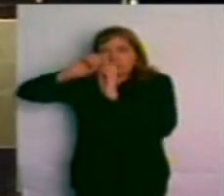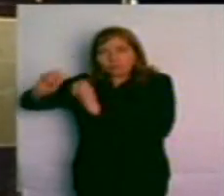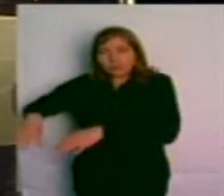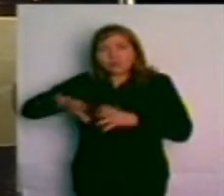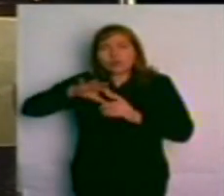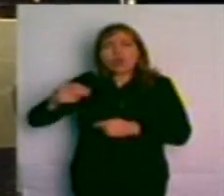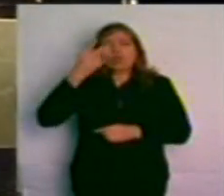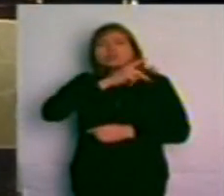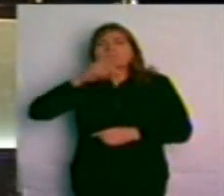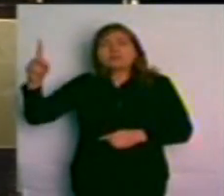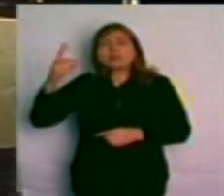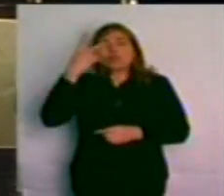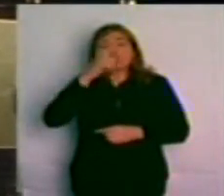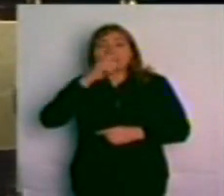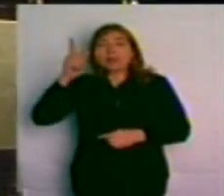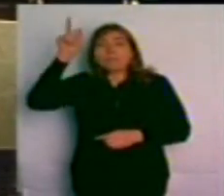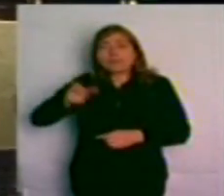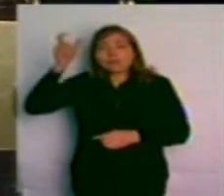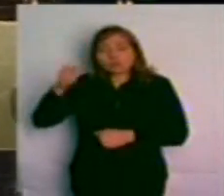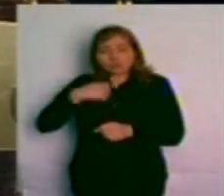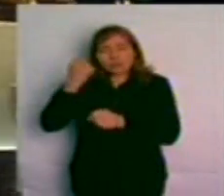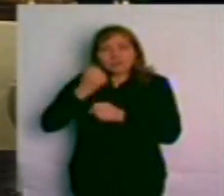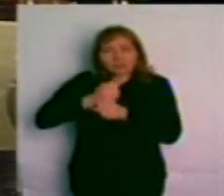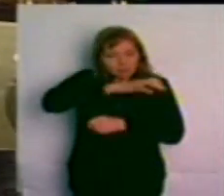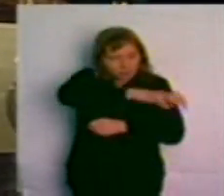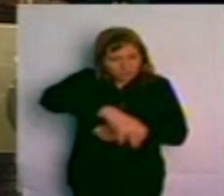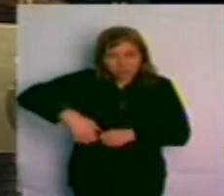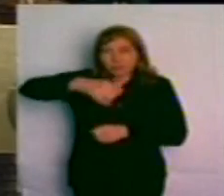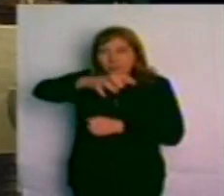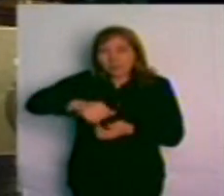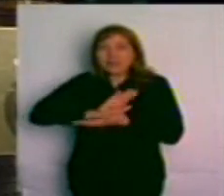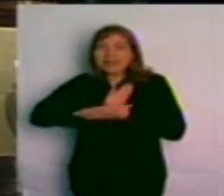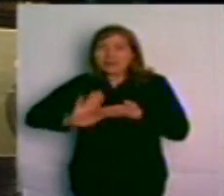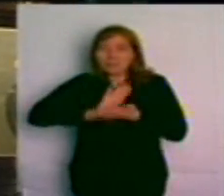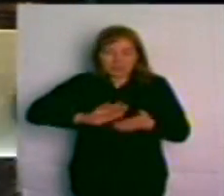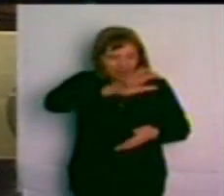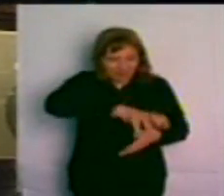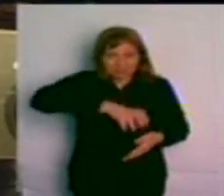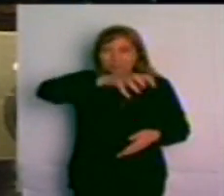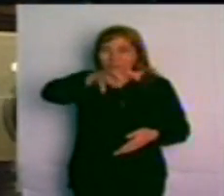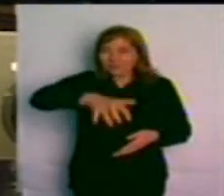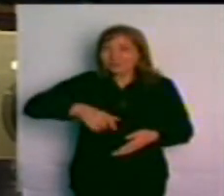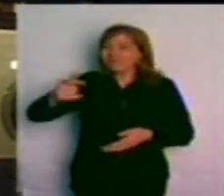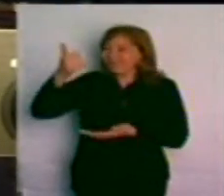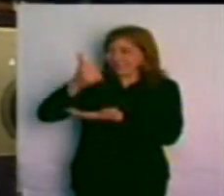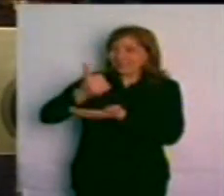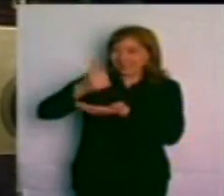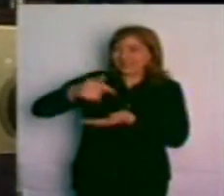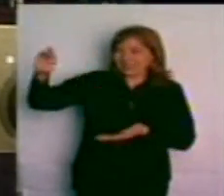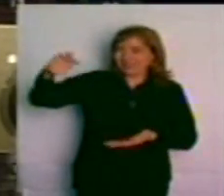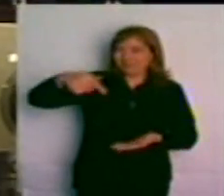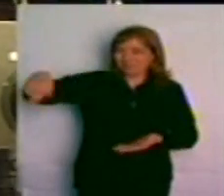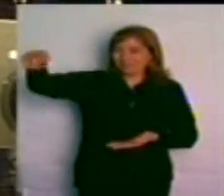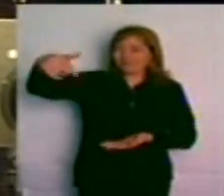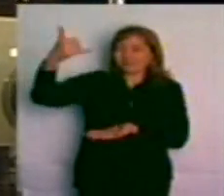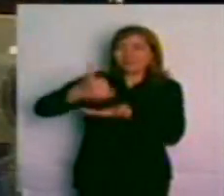personas participaron en el desmalezado de toda Villa Martelli y más de 12, ahí están, ahí están, y